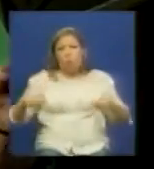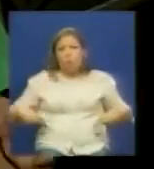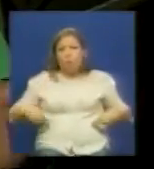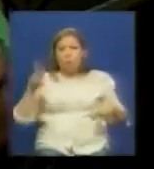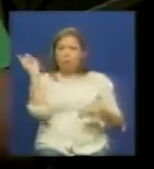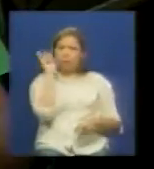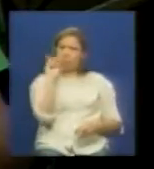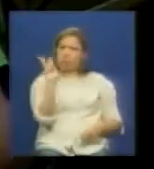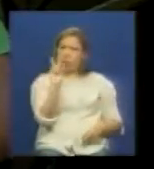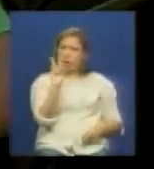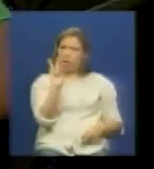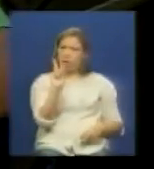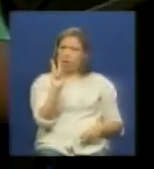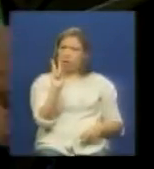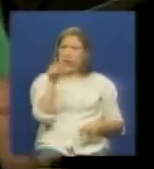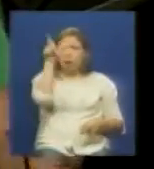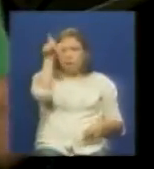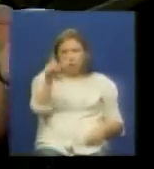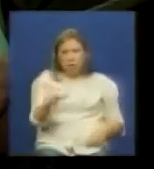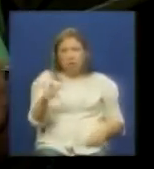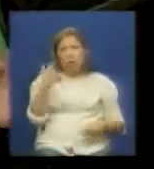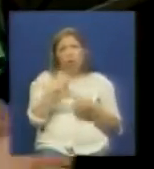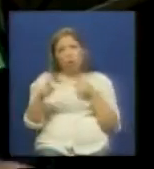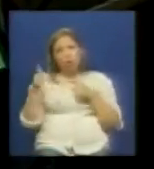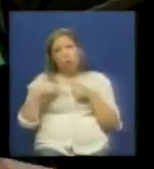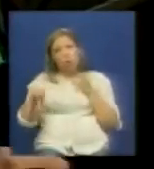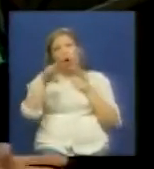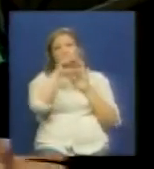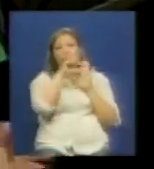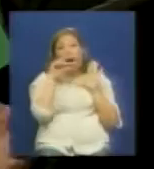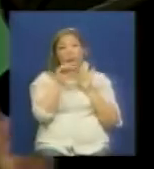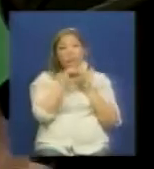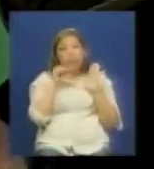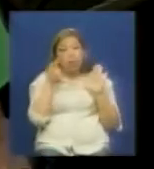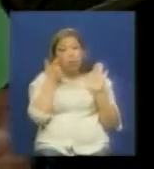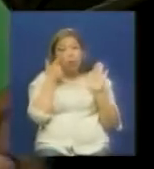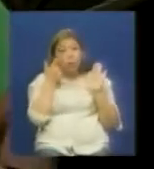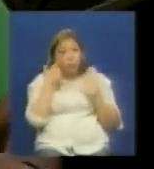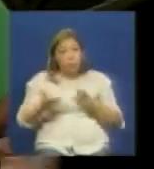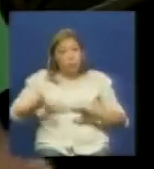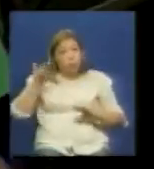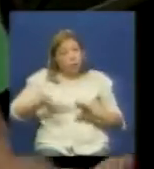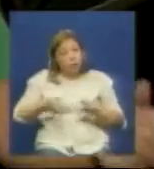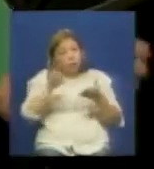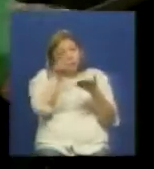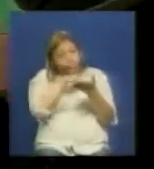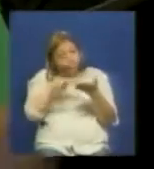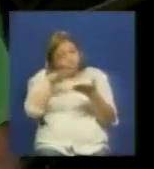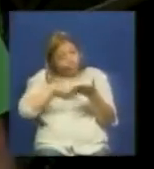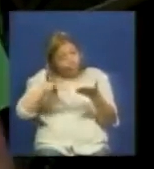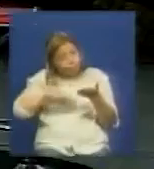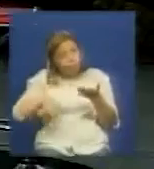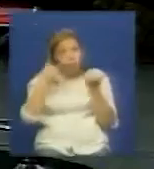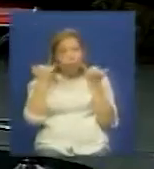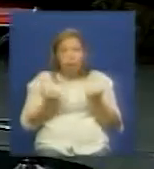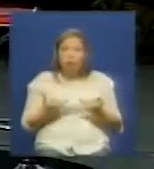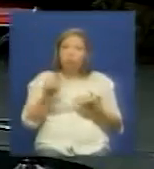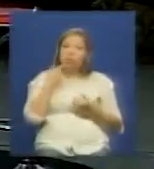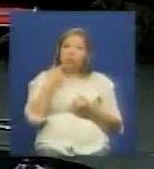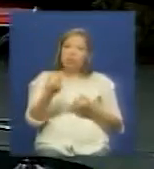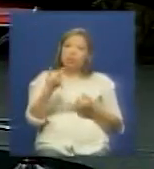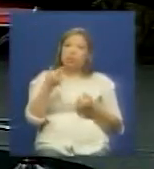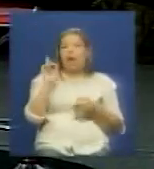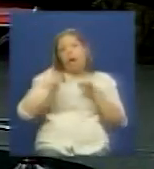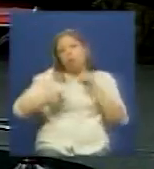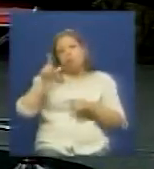nosotros además de ese artículo y otras herramientas más de los otros artículos que está en la constitución vamos digamos a adueñarnos más ahora Hermana Escarra